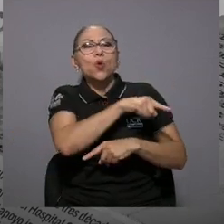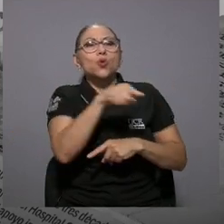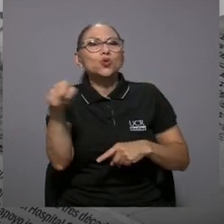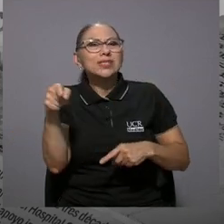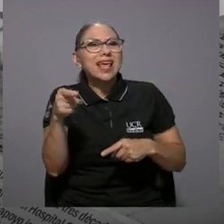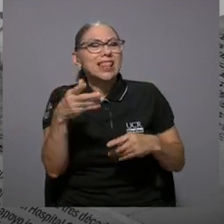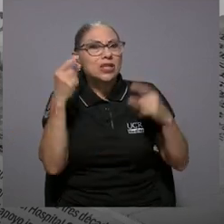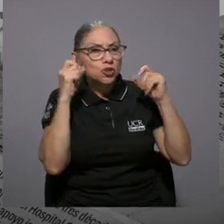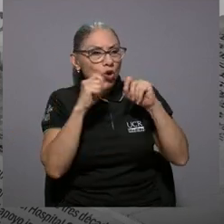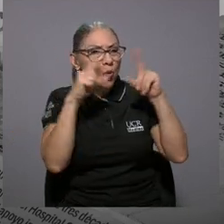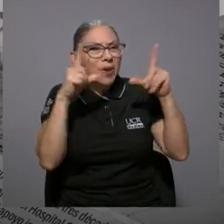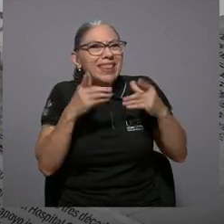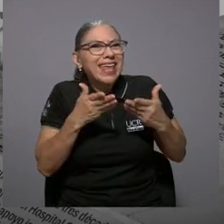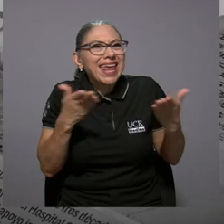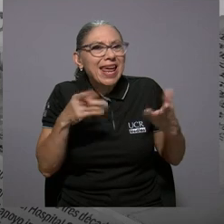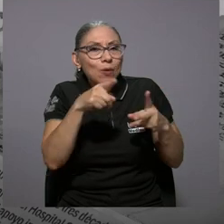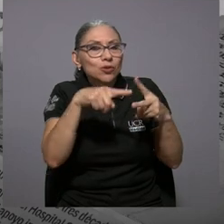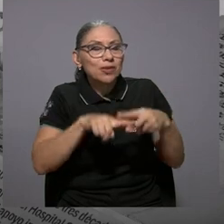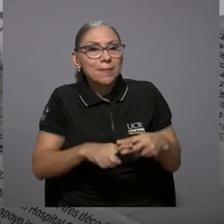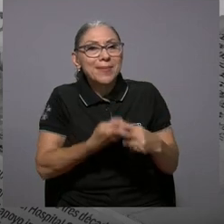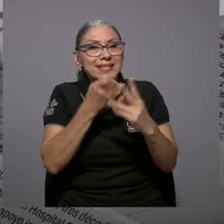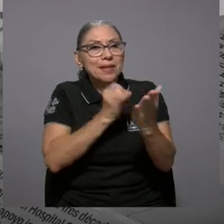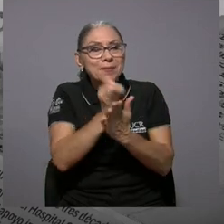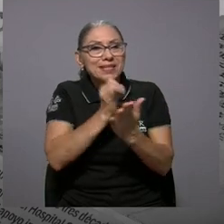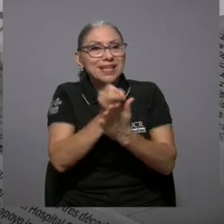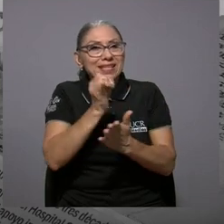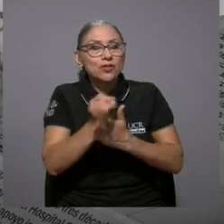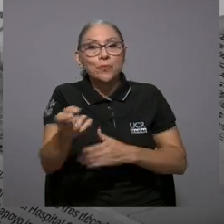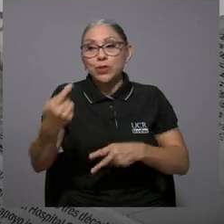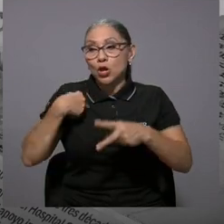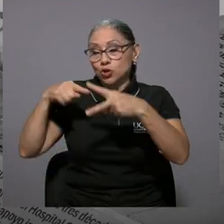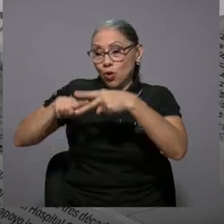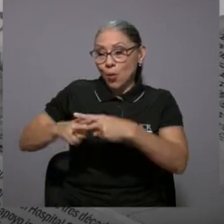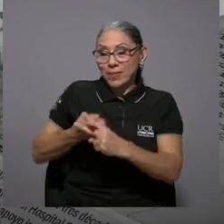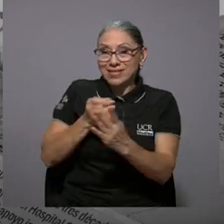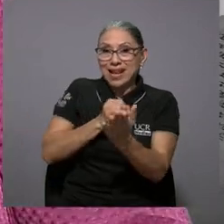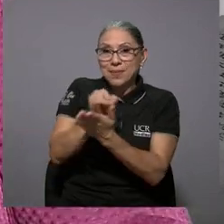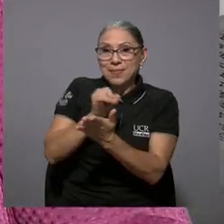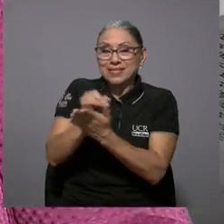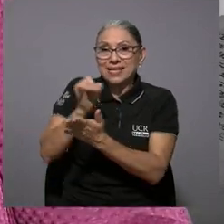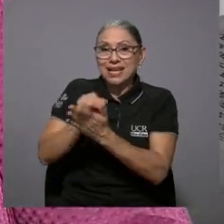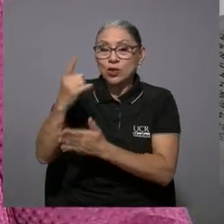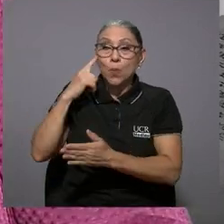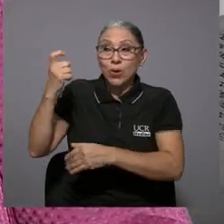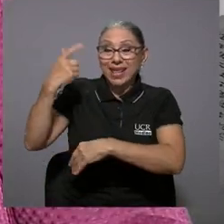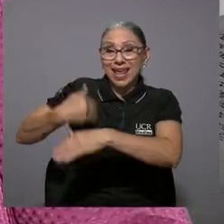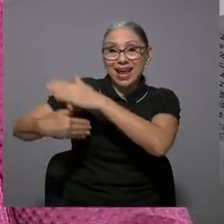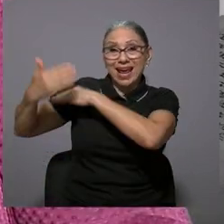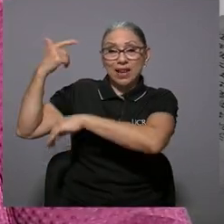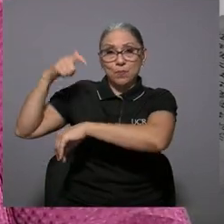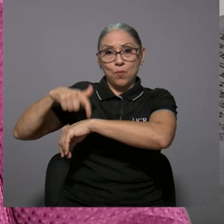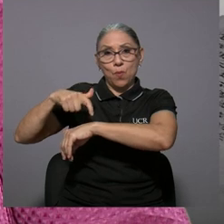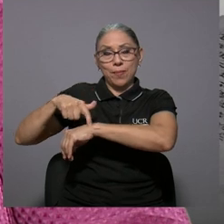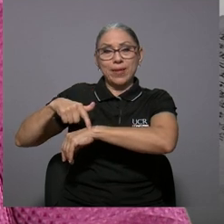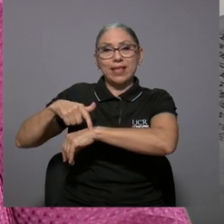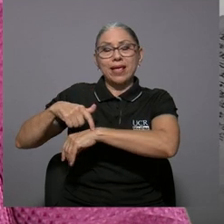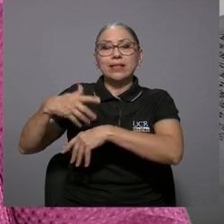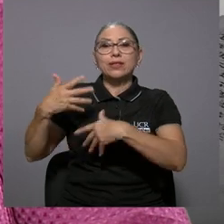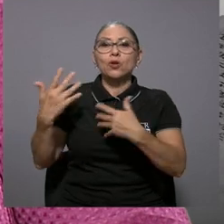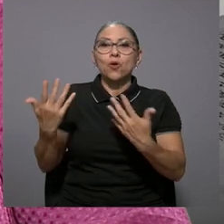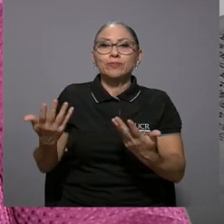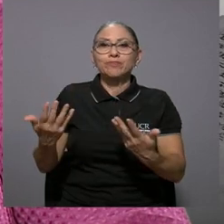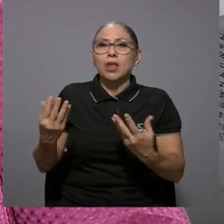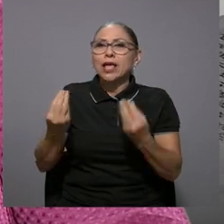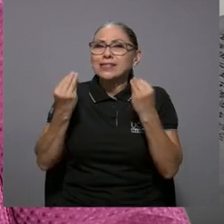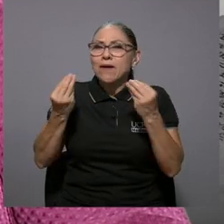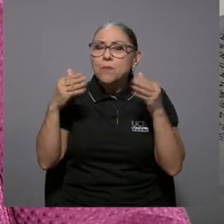¿Qué le sorprende cuando empieza a hacer toda su investigación? Bueno, yo comencé la investigación en realidad